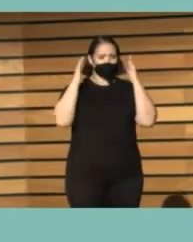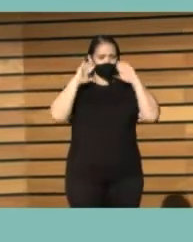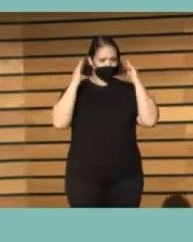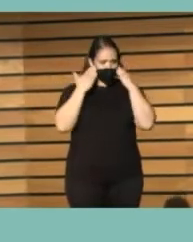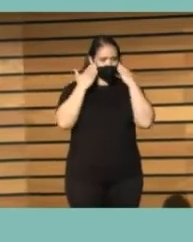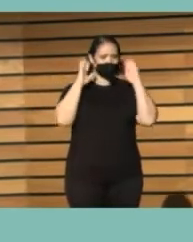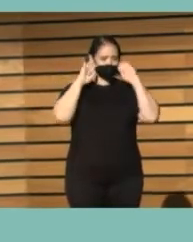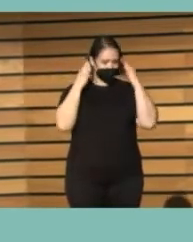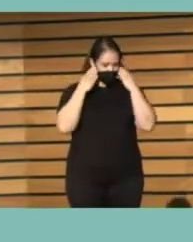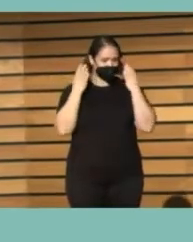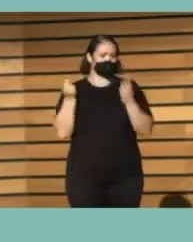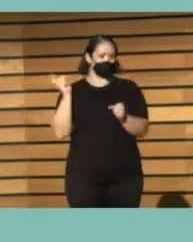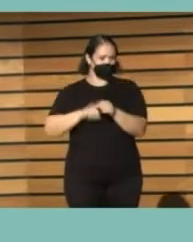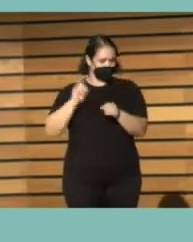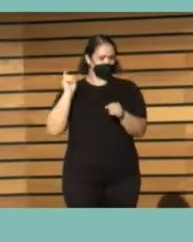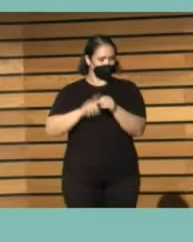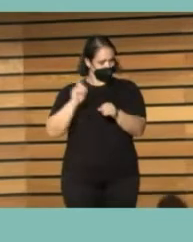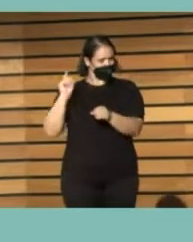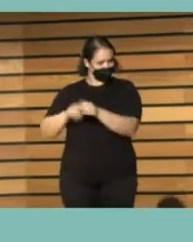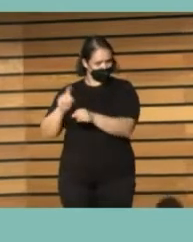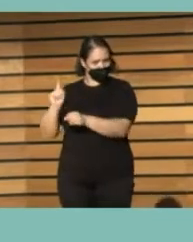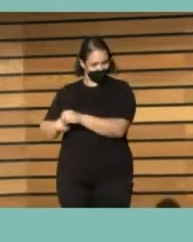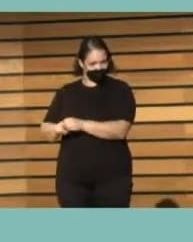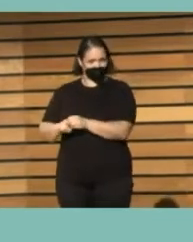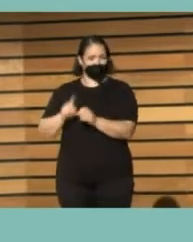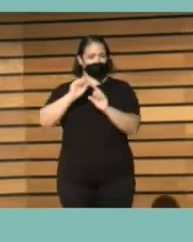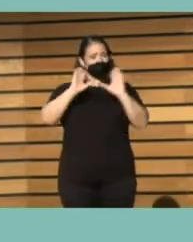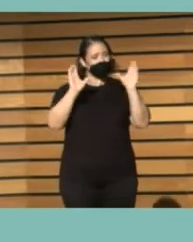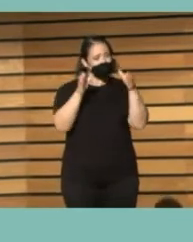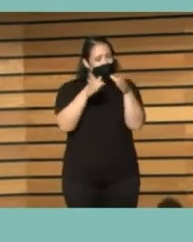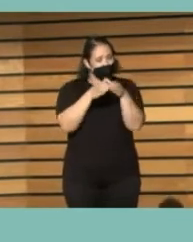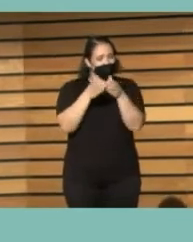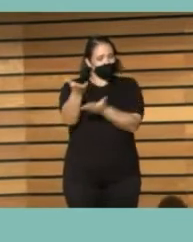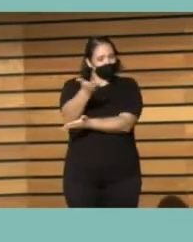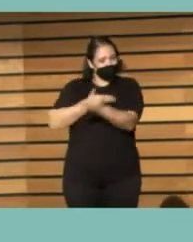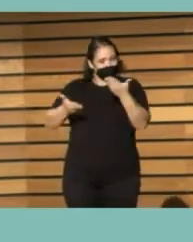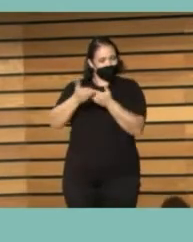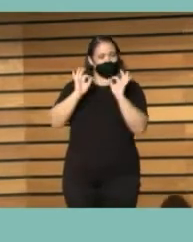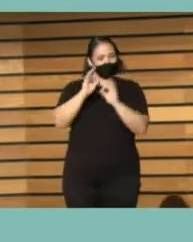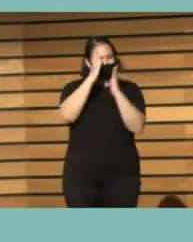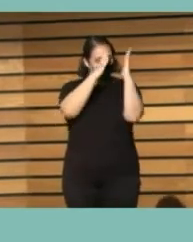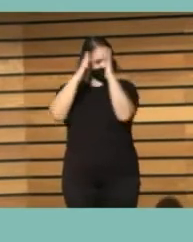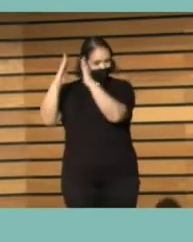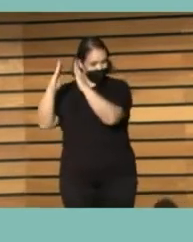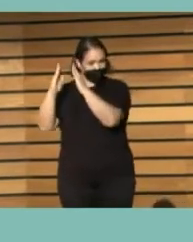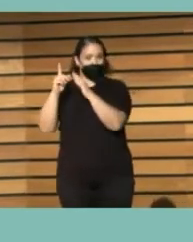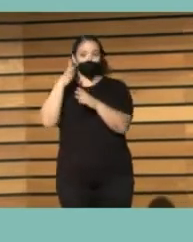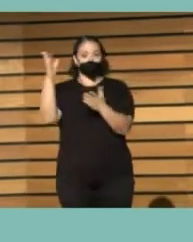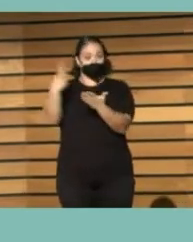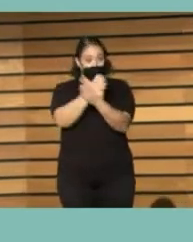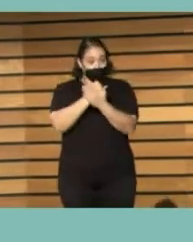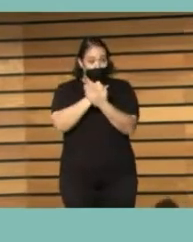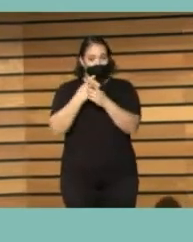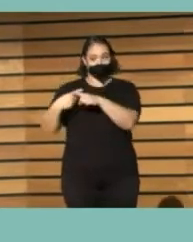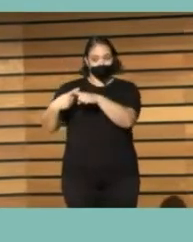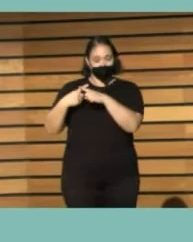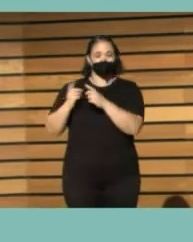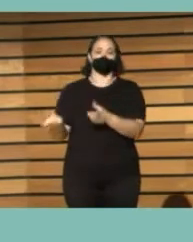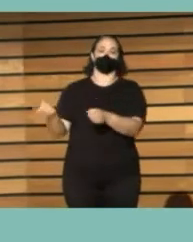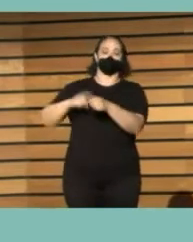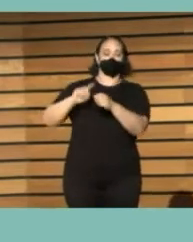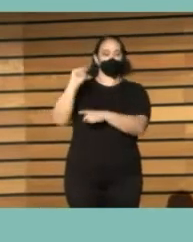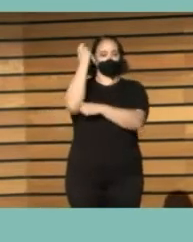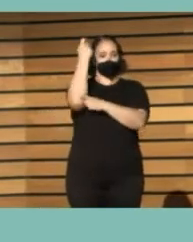las distintas ediciones de los congresos o de las reuniones del Consejo de Cooperación Bibliotecaria, se ha conseguido mucho a través de este Consejo.